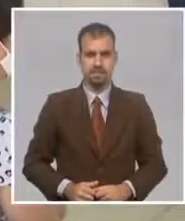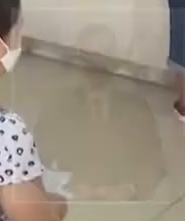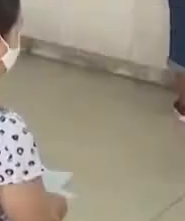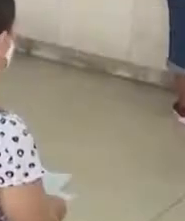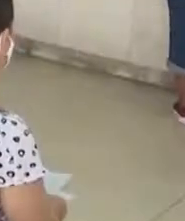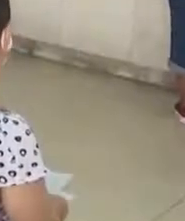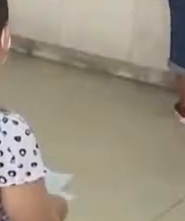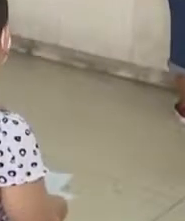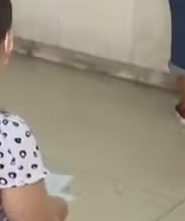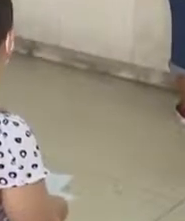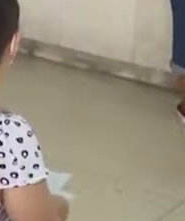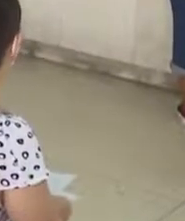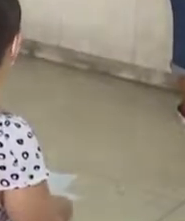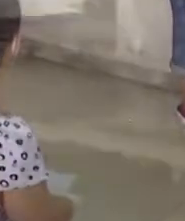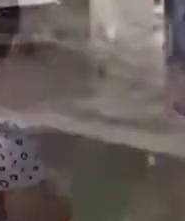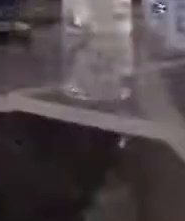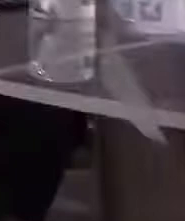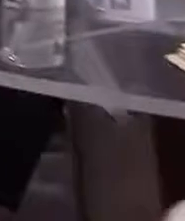para la Mesa Redonda.